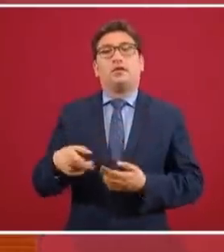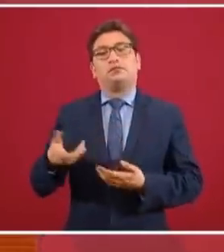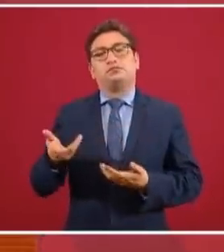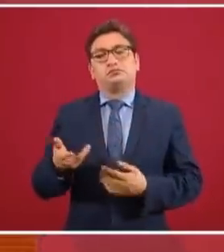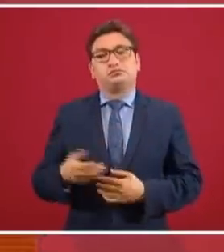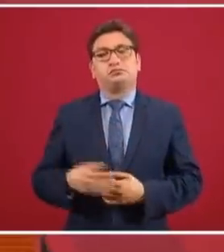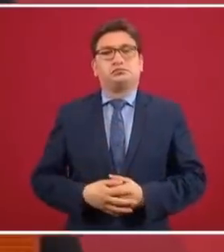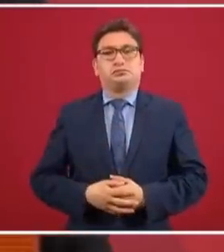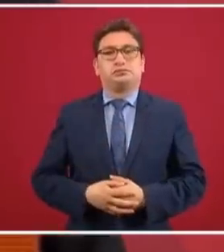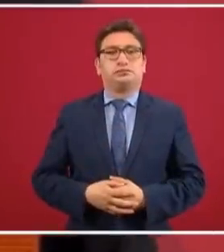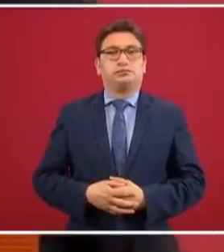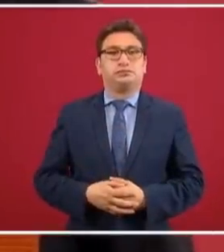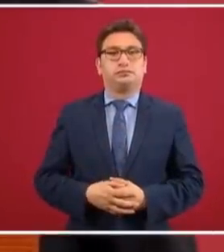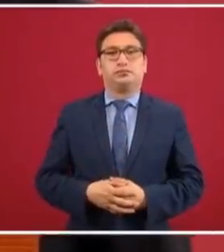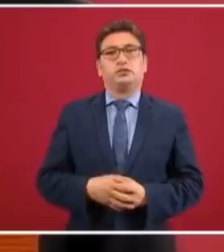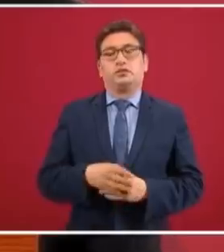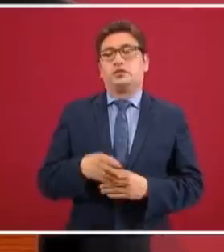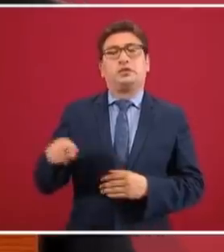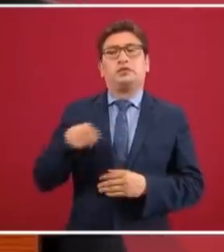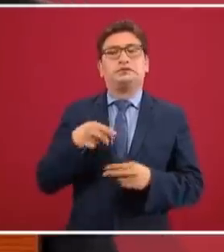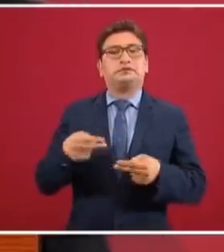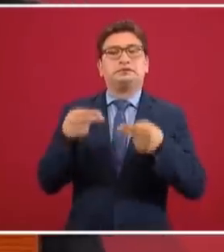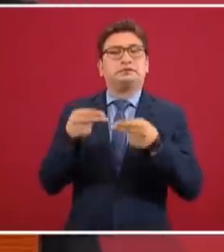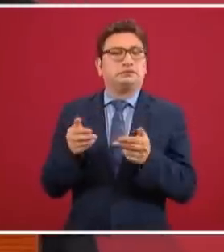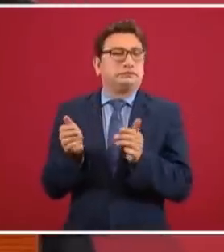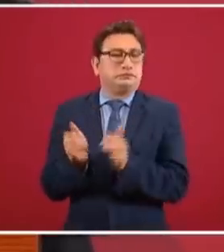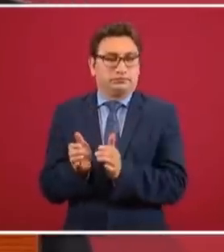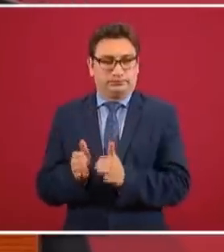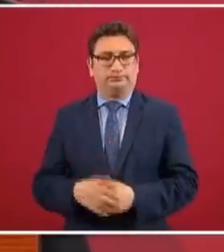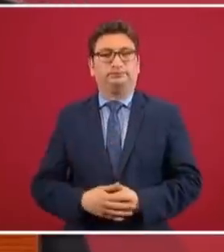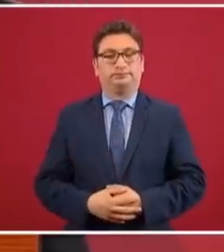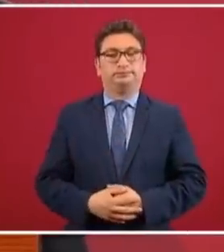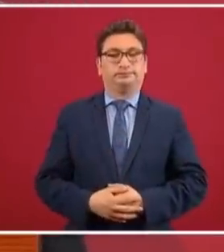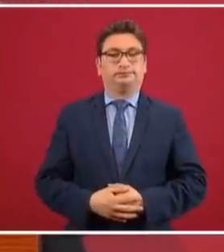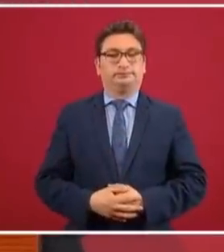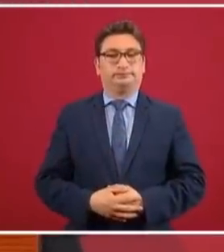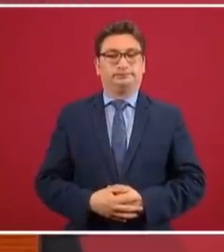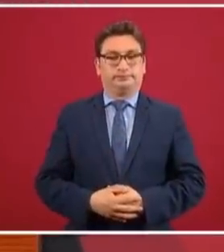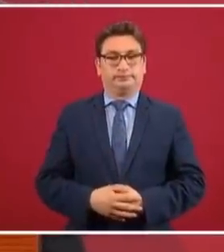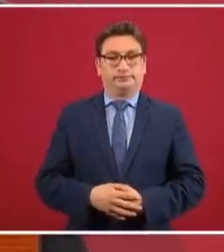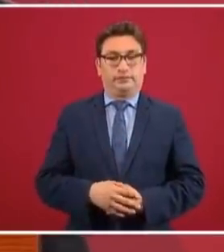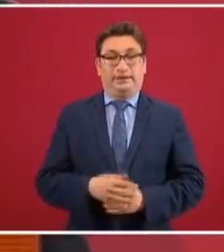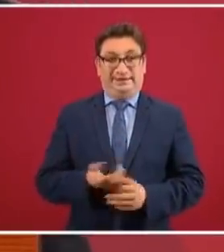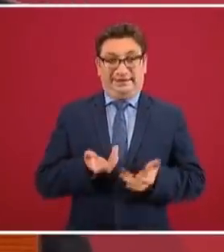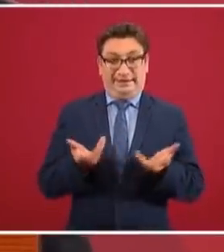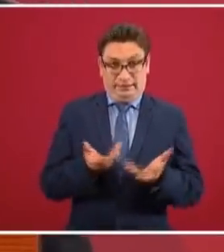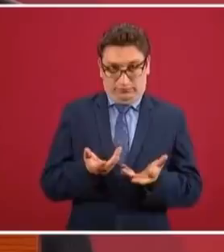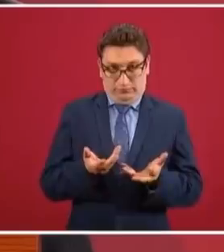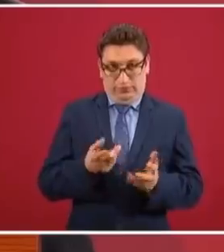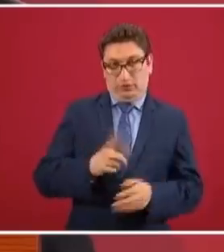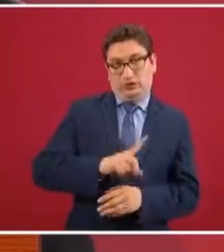y de pequeños negocios. Y el paso siguiente va a ser